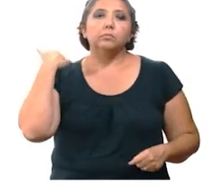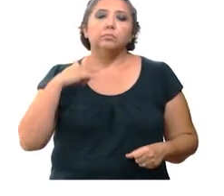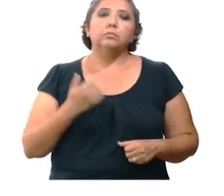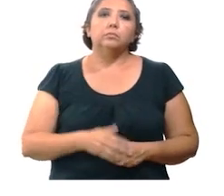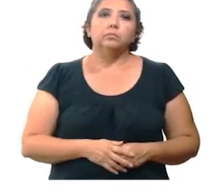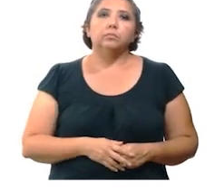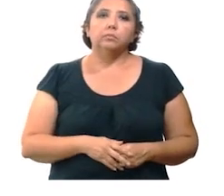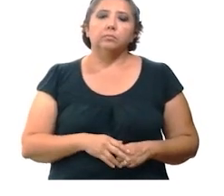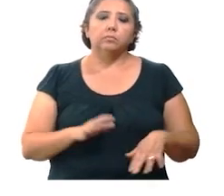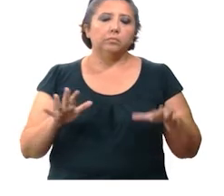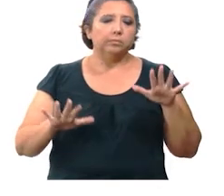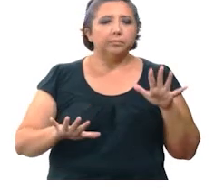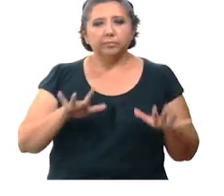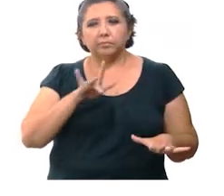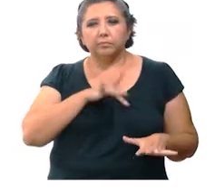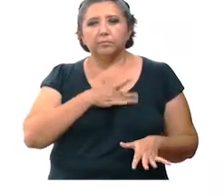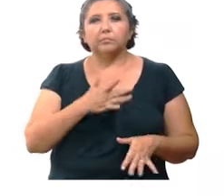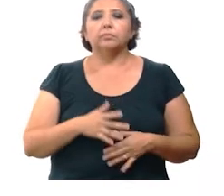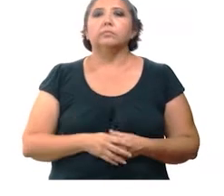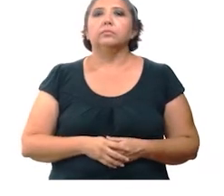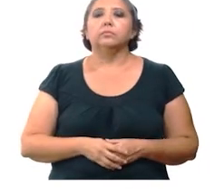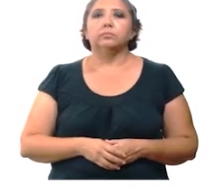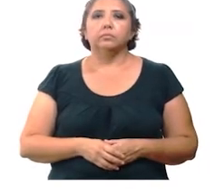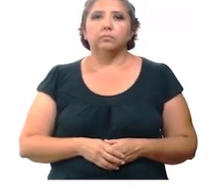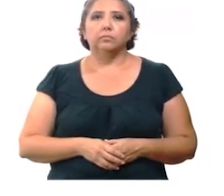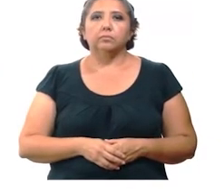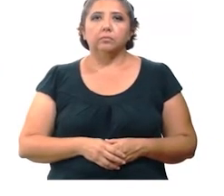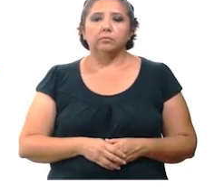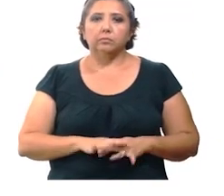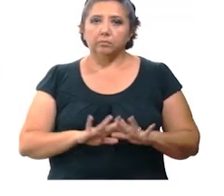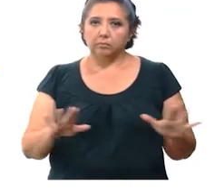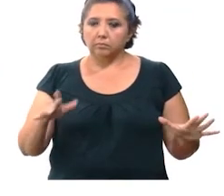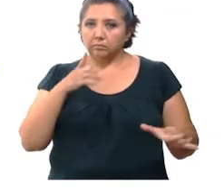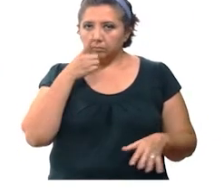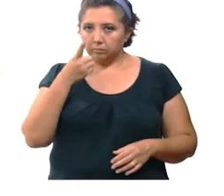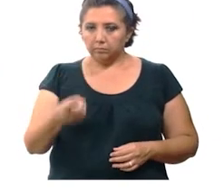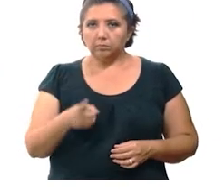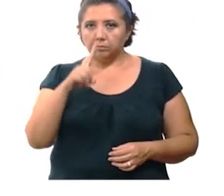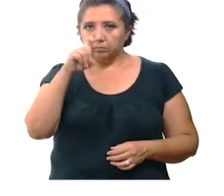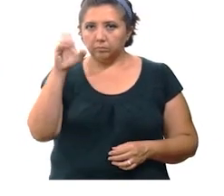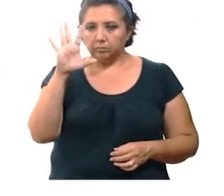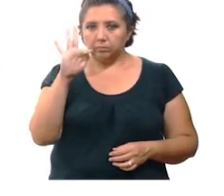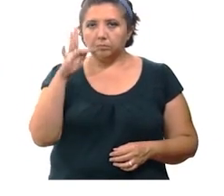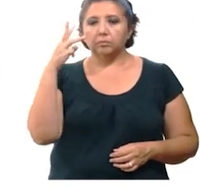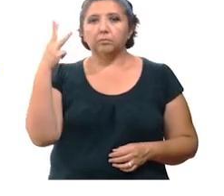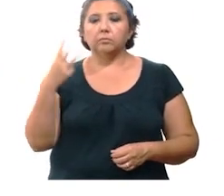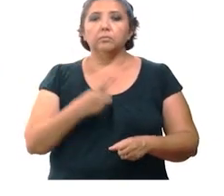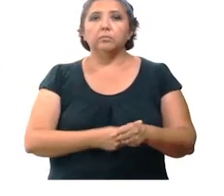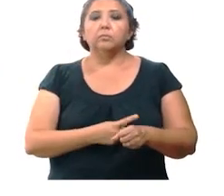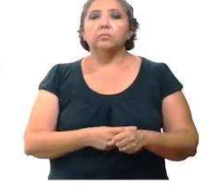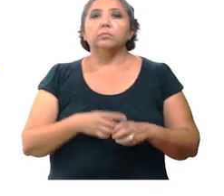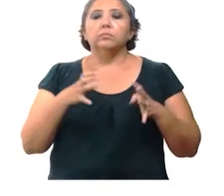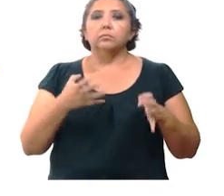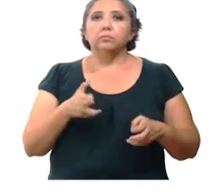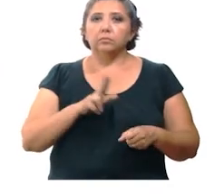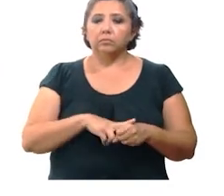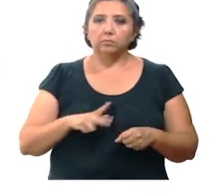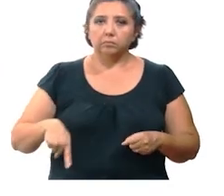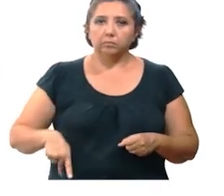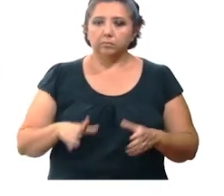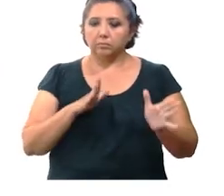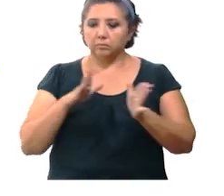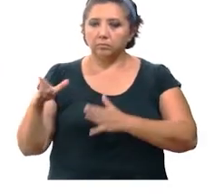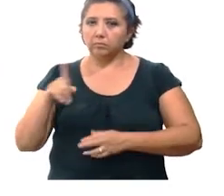de Salud de Yucatán. Presentan síntomas leves. Como ya se mencionó, 143 de los casos positivos están en